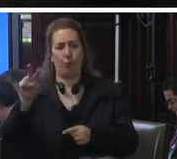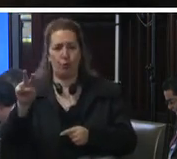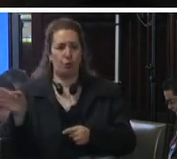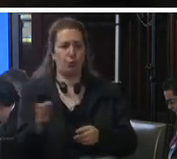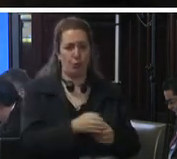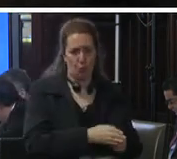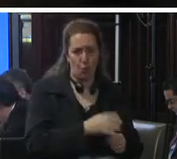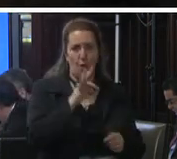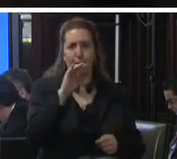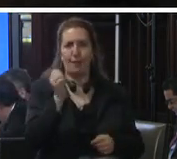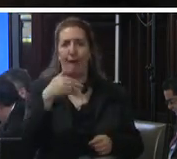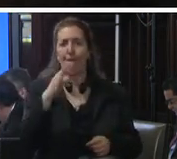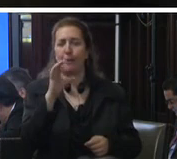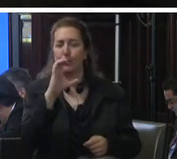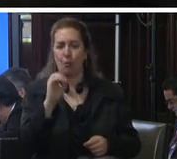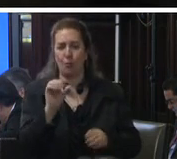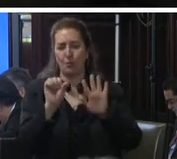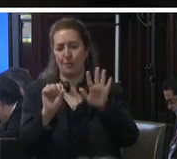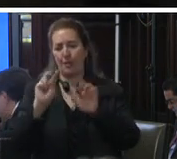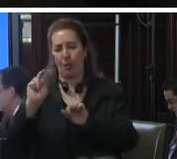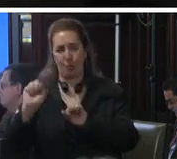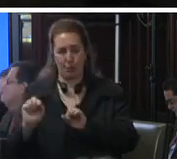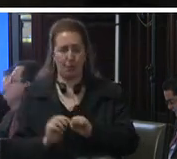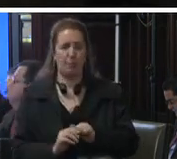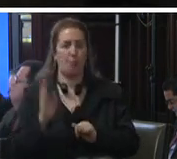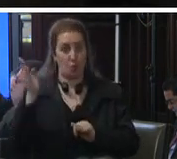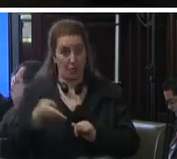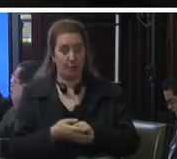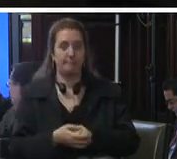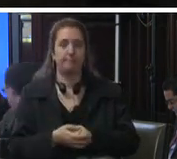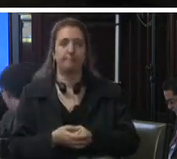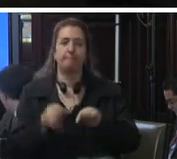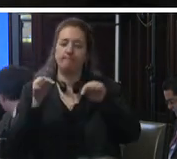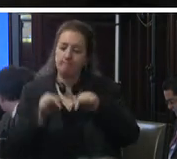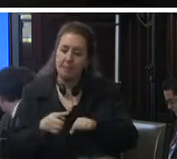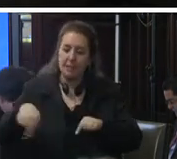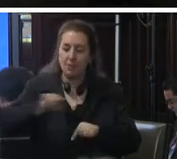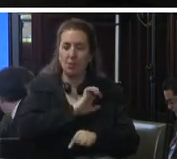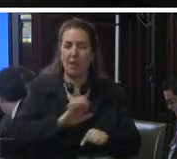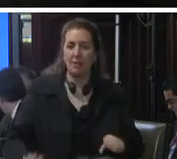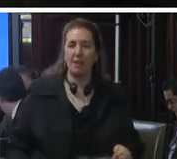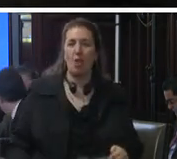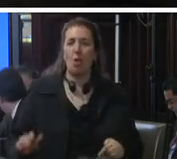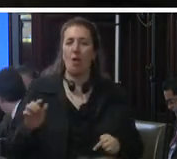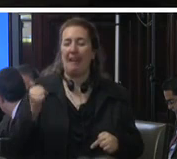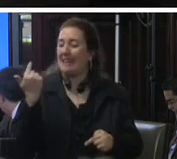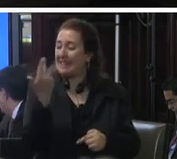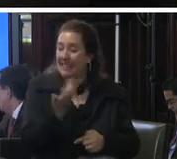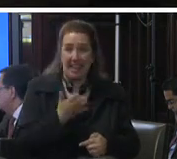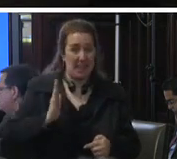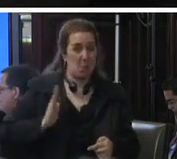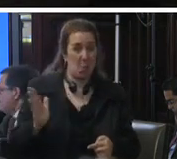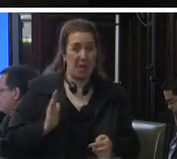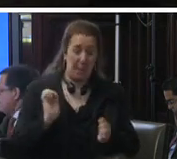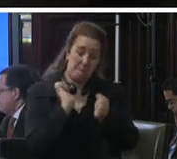64.2 por ciento estos son estos son estos los estados en los que el número de mujeres en prisión preventiva es